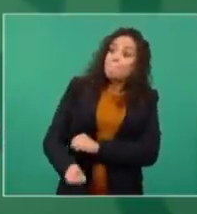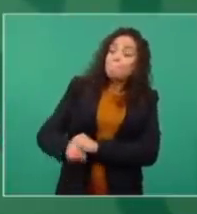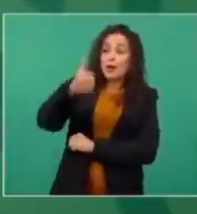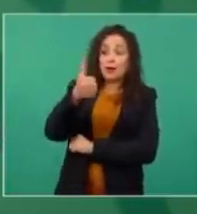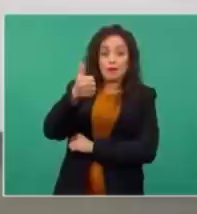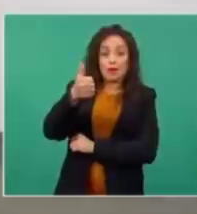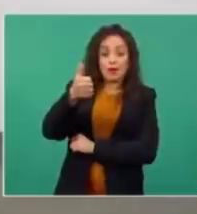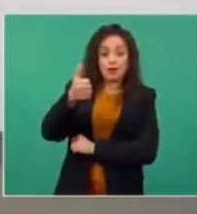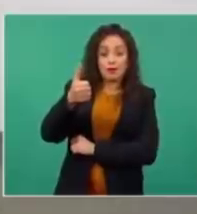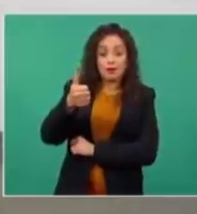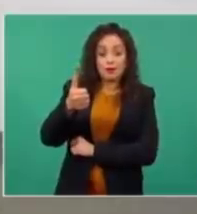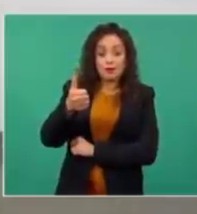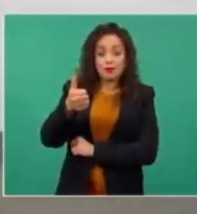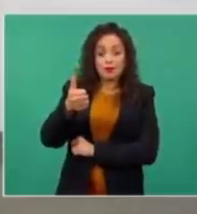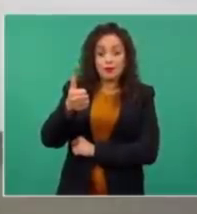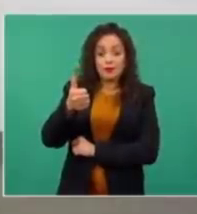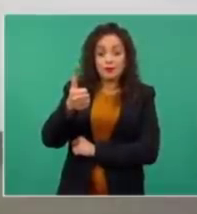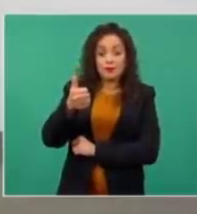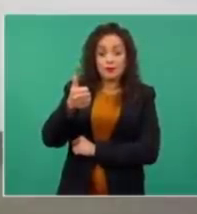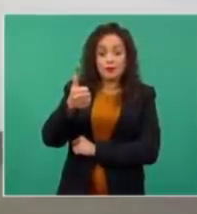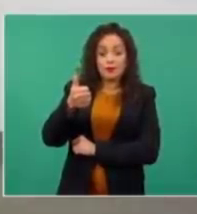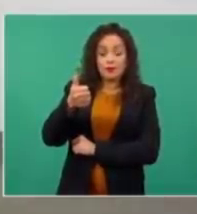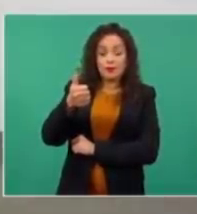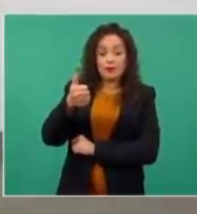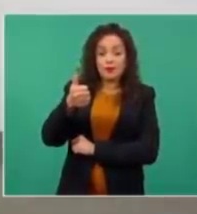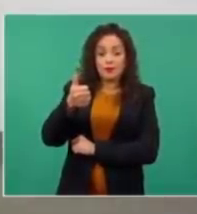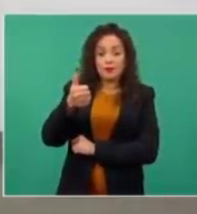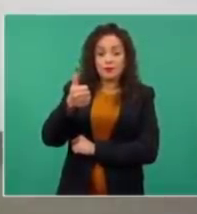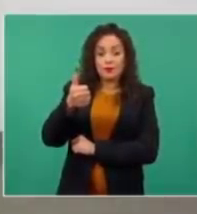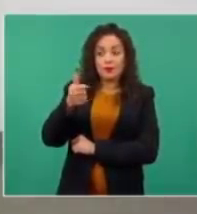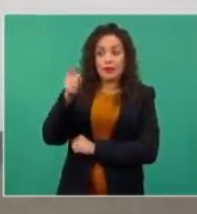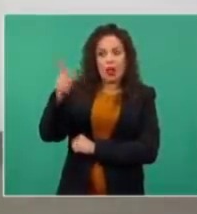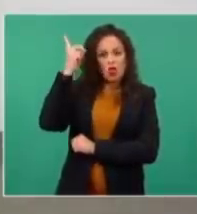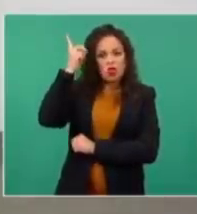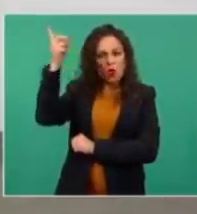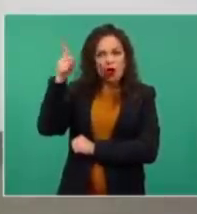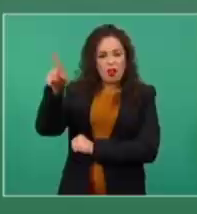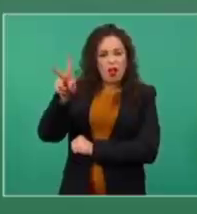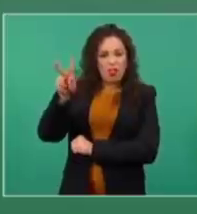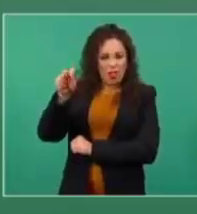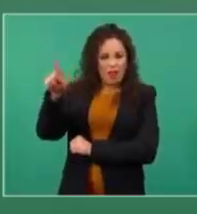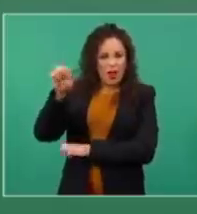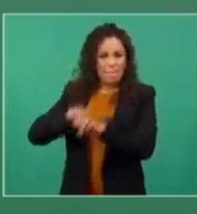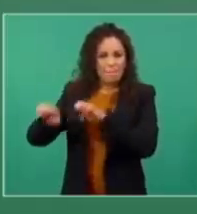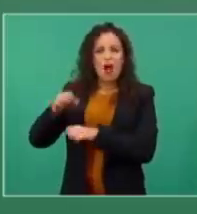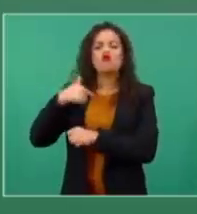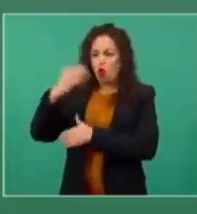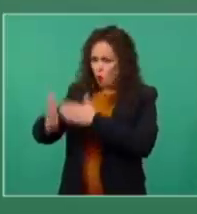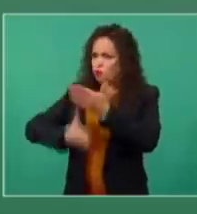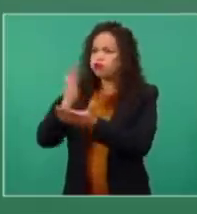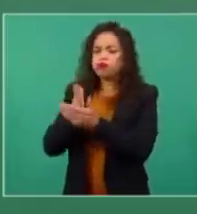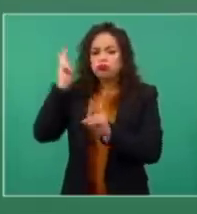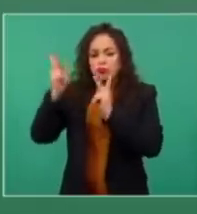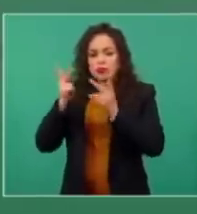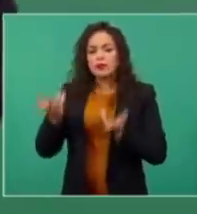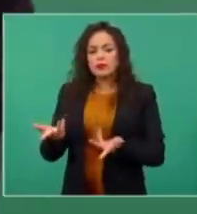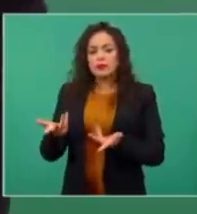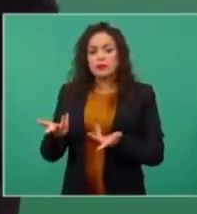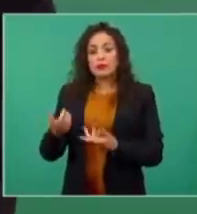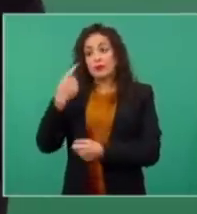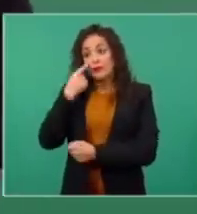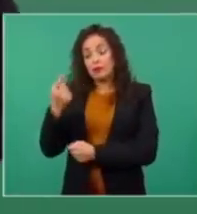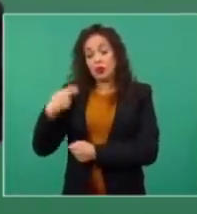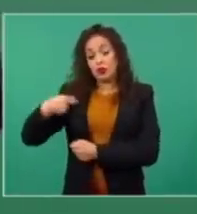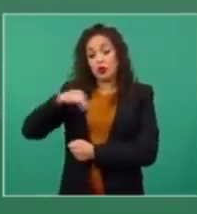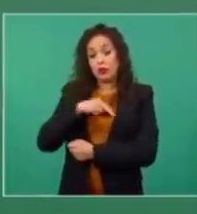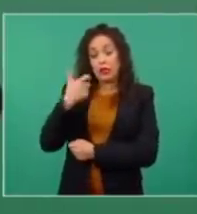y fui a ver a los dueños de las televisoras, a decirles, ahorramos este dinero